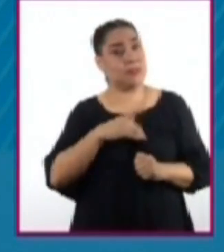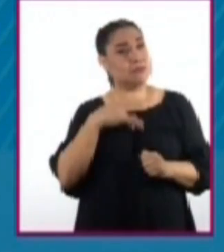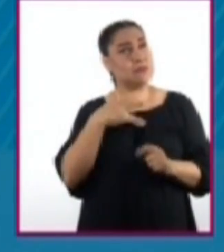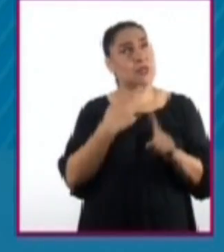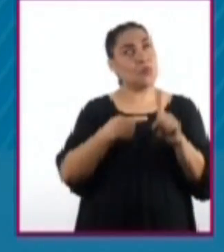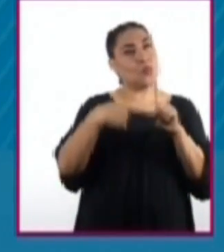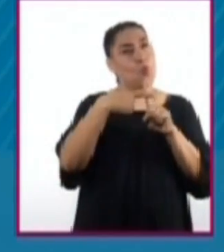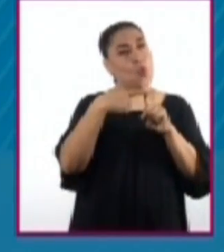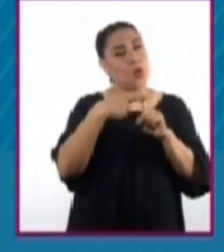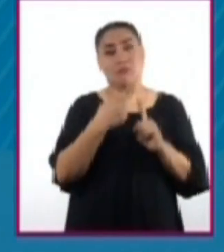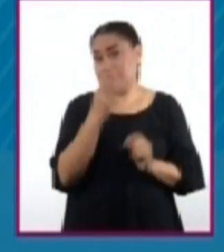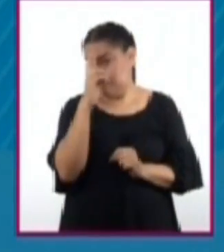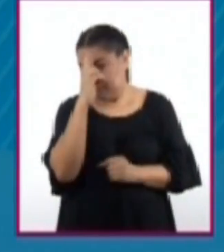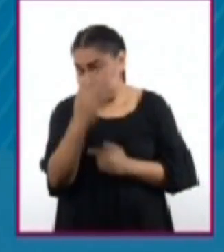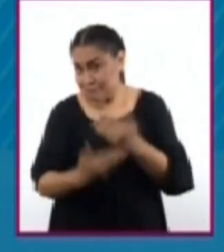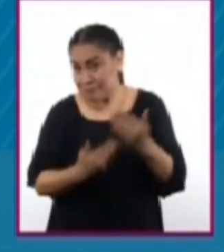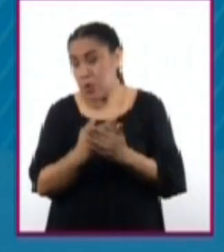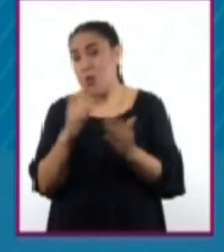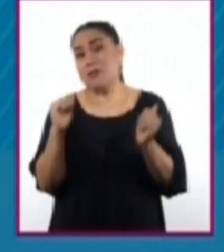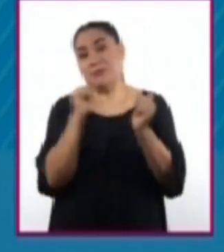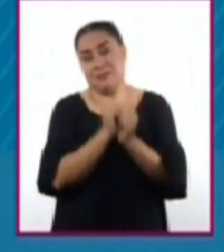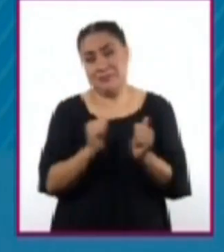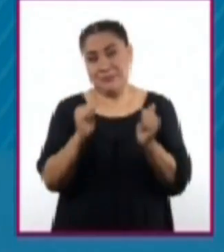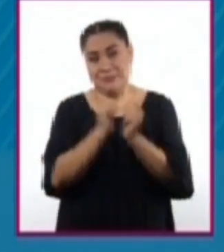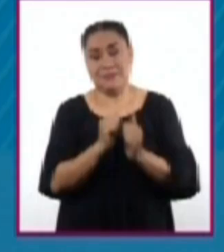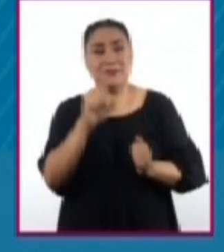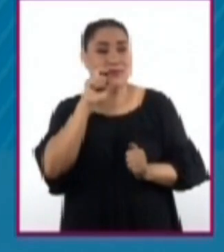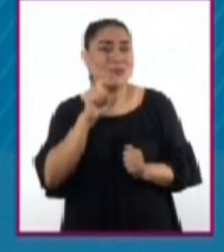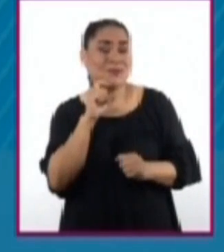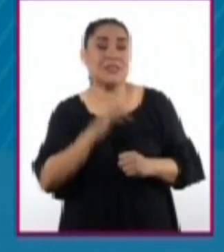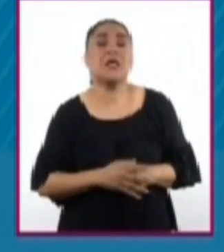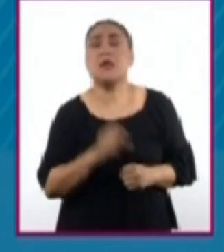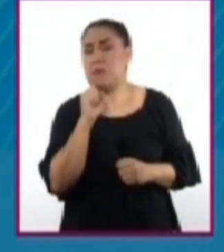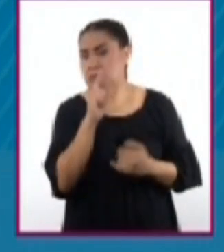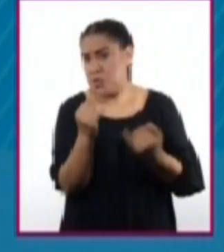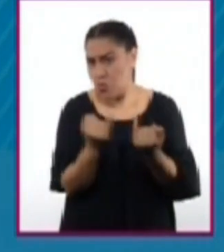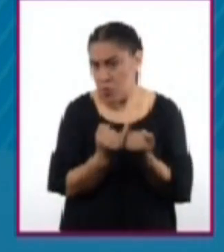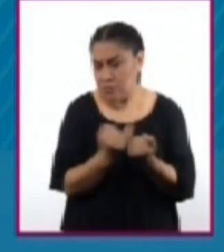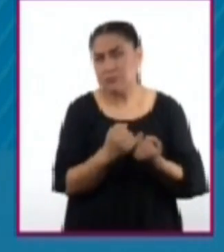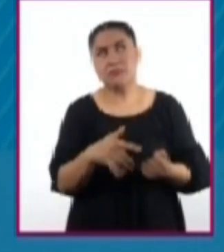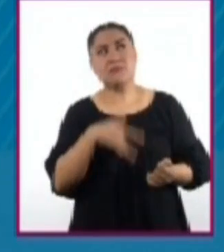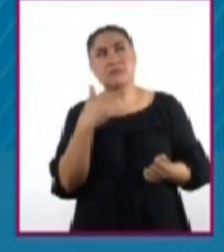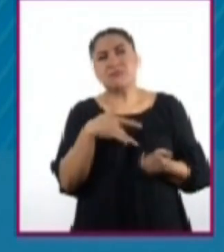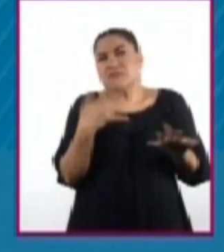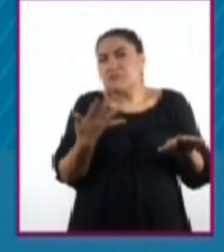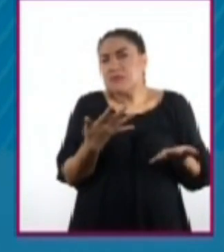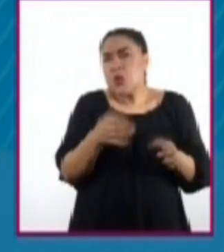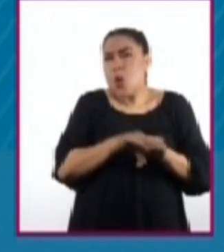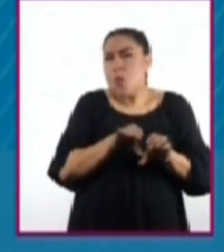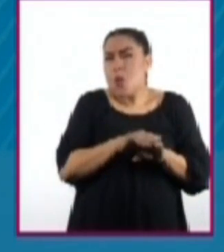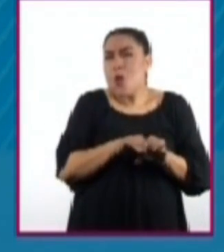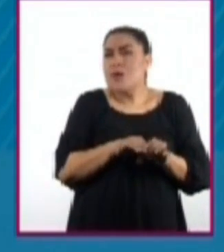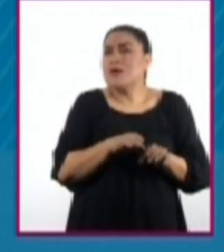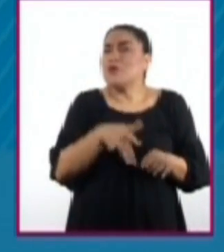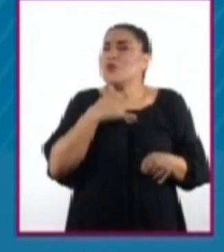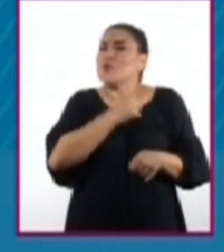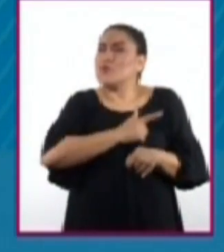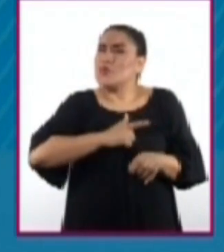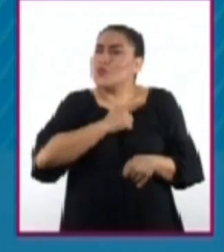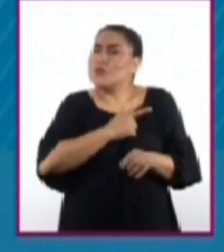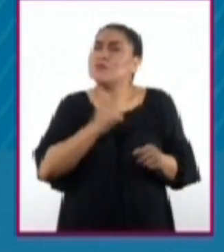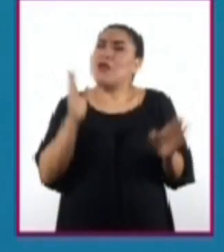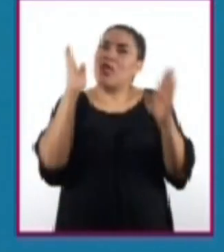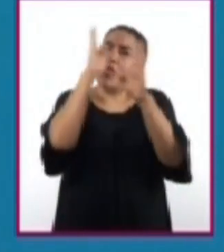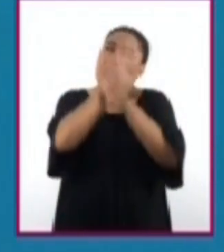y respetuoso a la sexualidad y las relaciones sexuales, así como la posibilidad de tener experiencias sexuales placenteras y seguras,